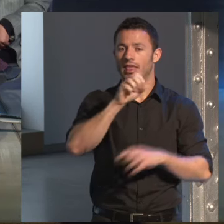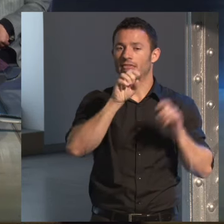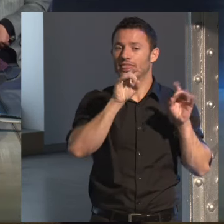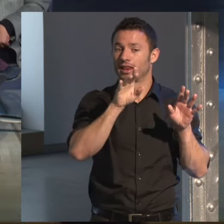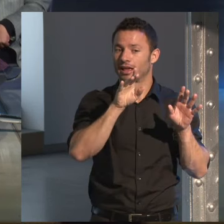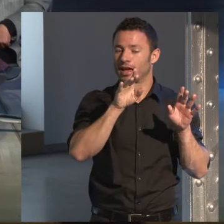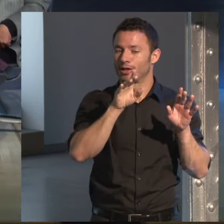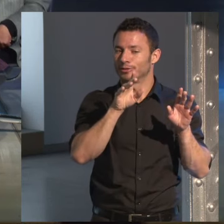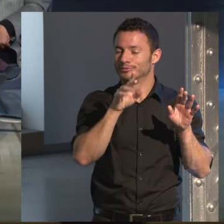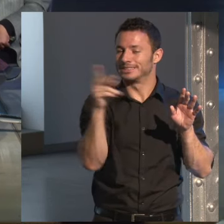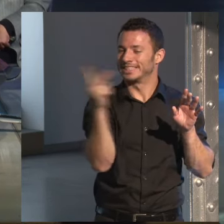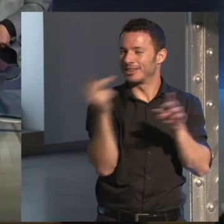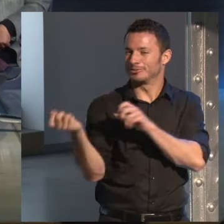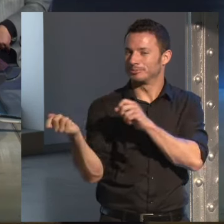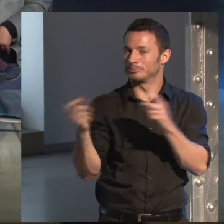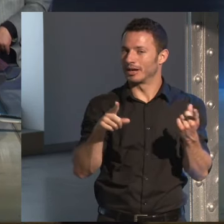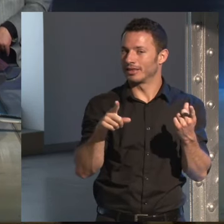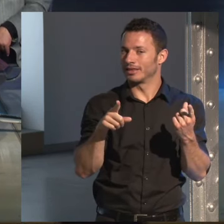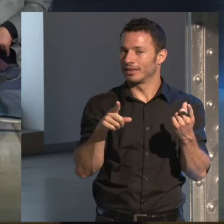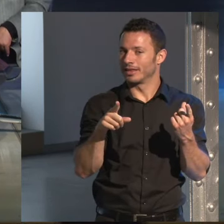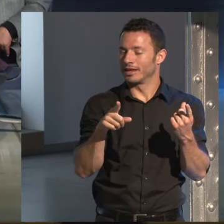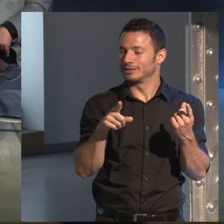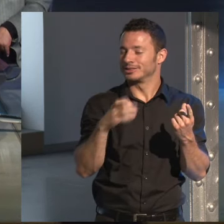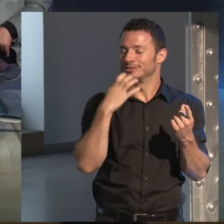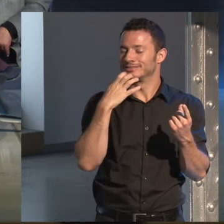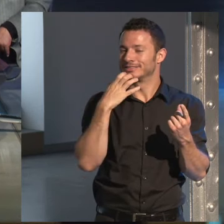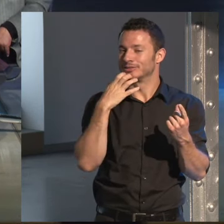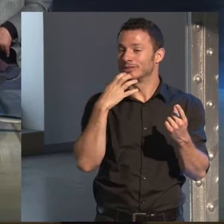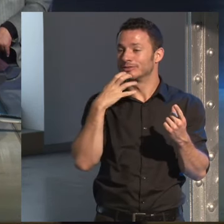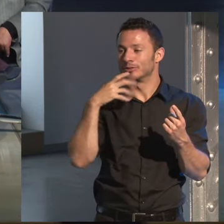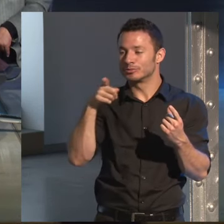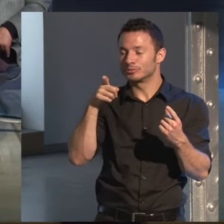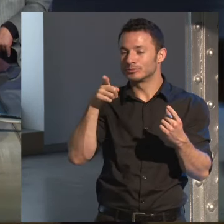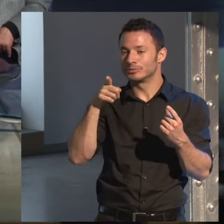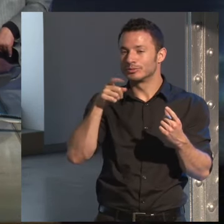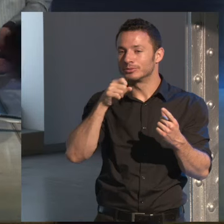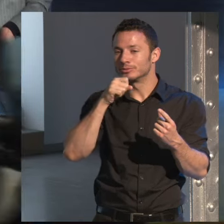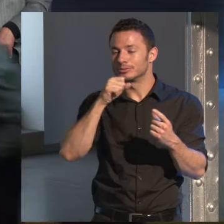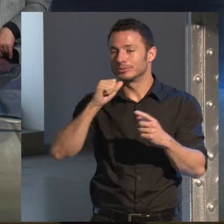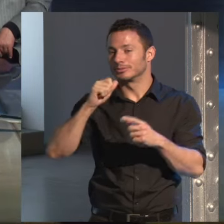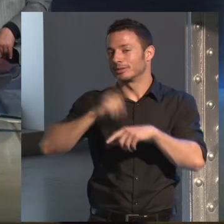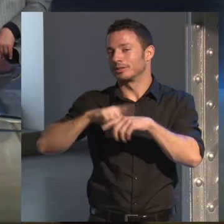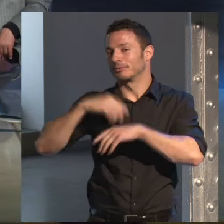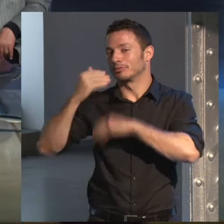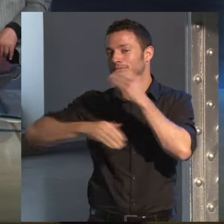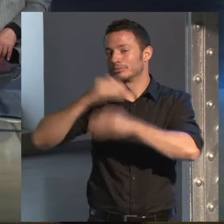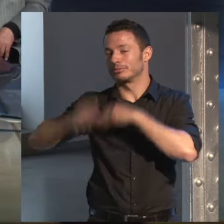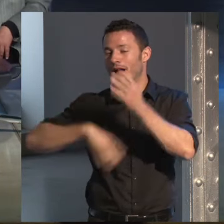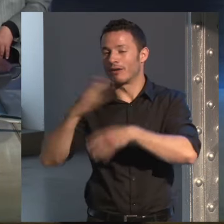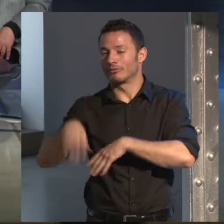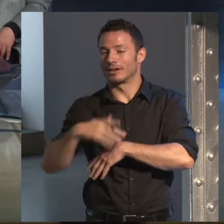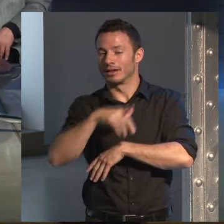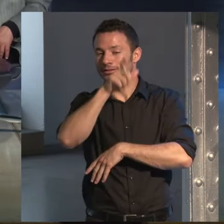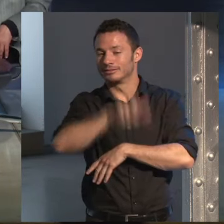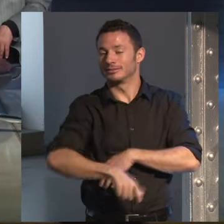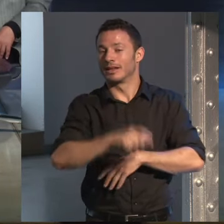ti sino que a medida que iba pasando el tiempo tú te ibas pareciendo cada vez más a tu personaje no sé si me lo comentaste alguna vez tú o fue algún otro autor de novela